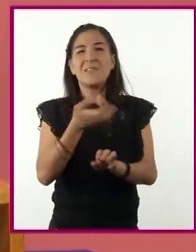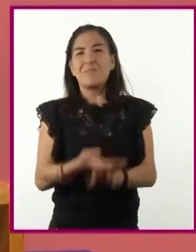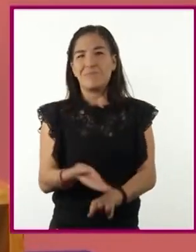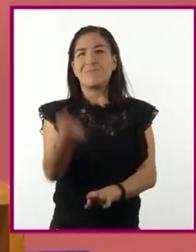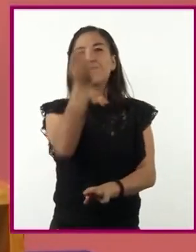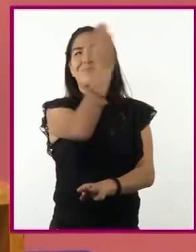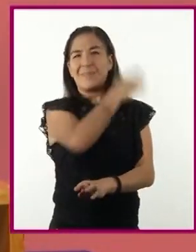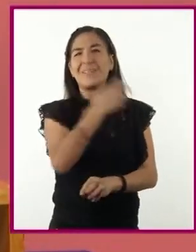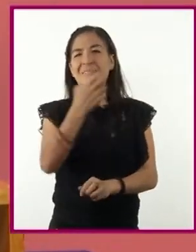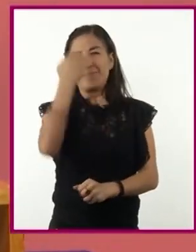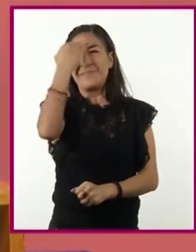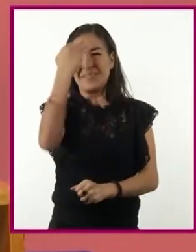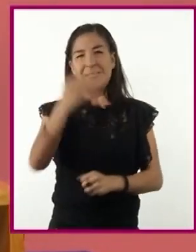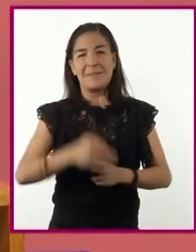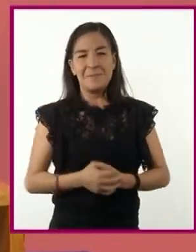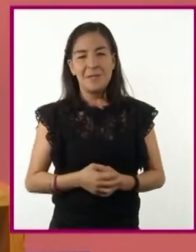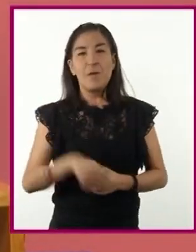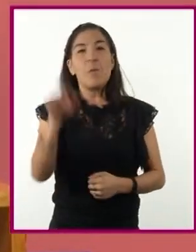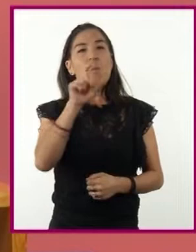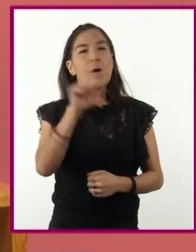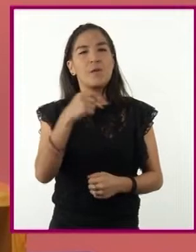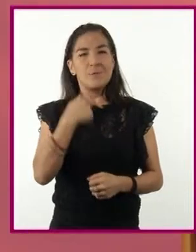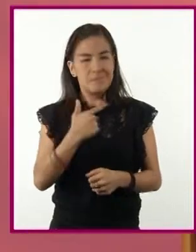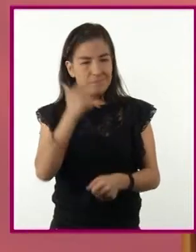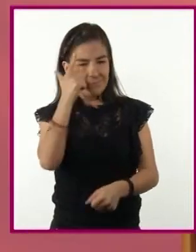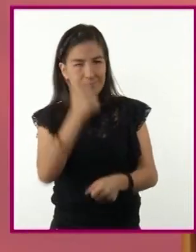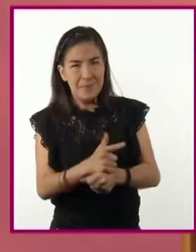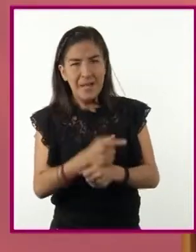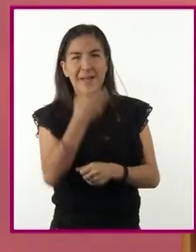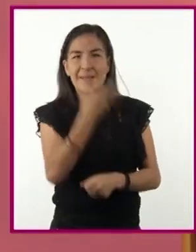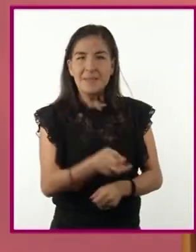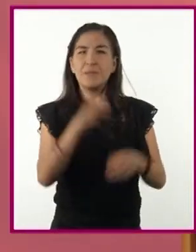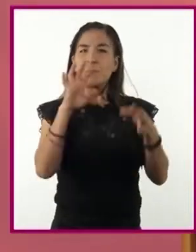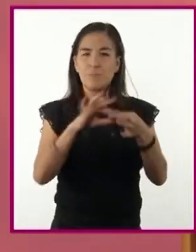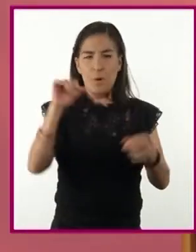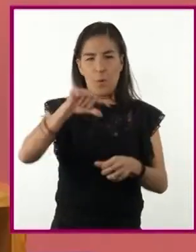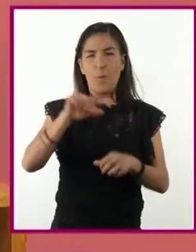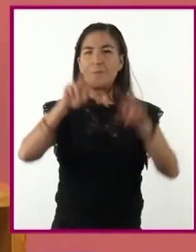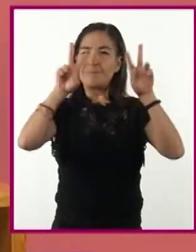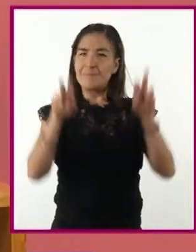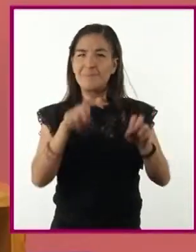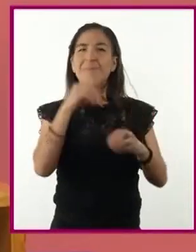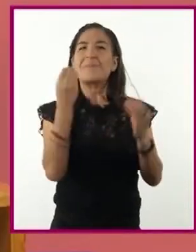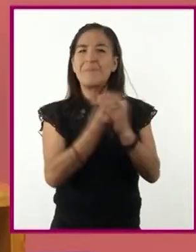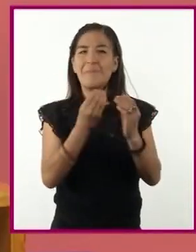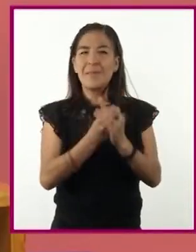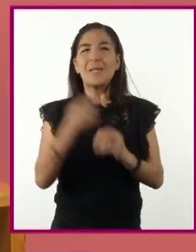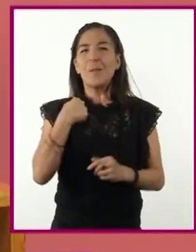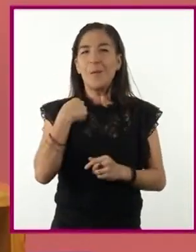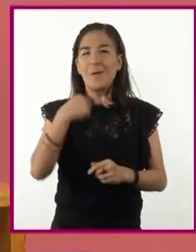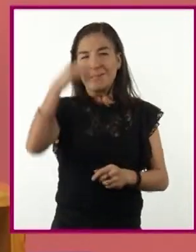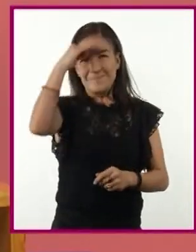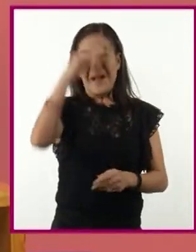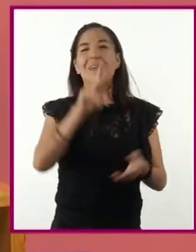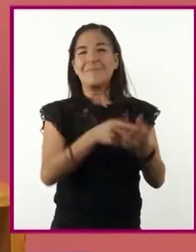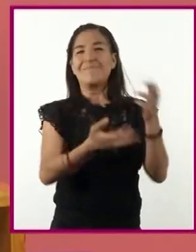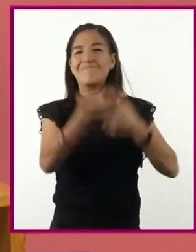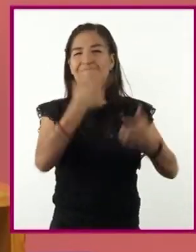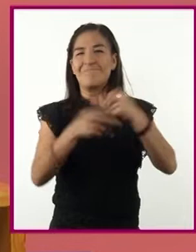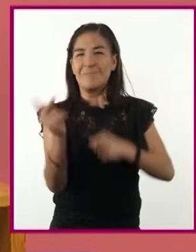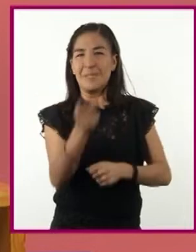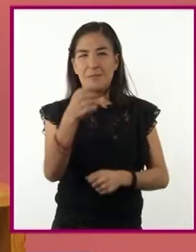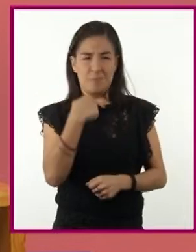ya mucho tiempo. Y cuando me enteré de que trataría esta sesión, decidí recuperarlas. ¿Se los puedo plantear?